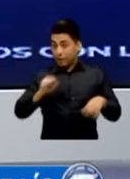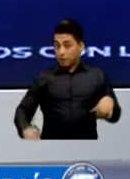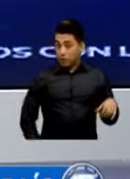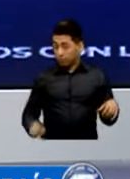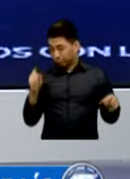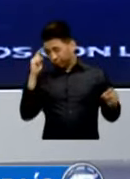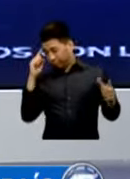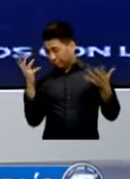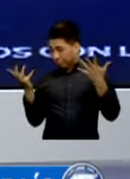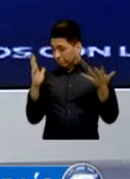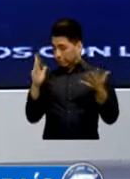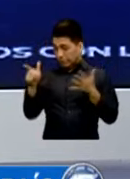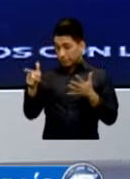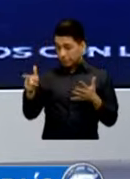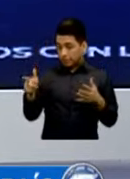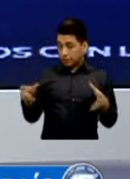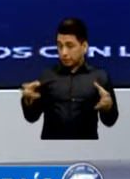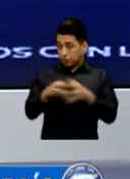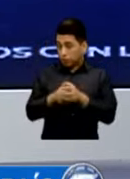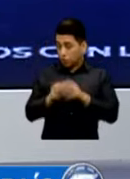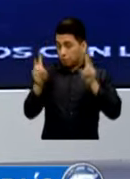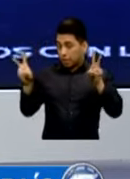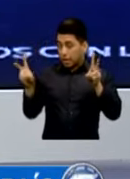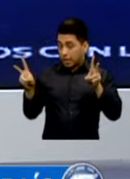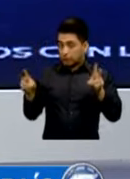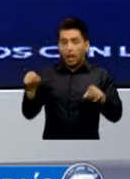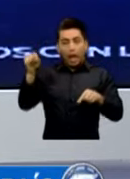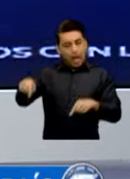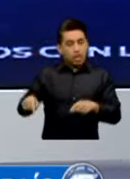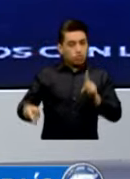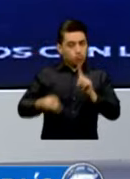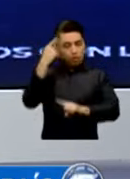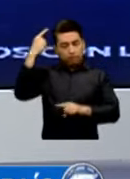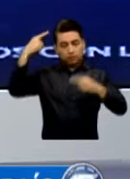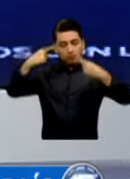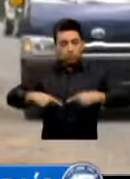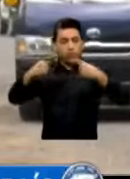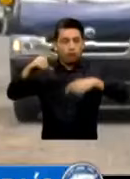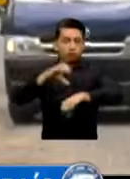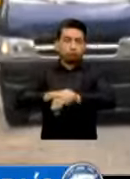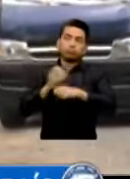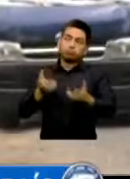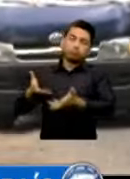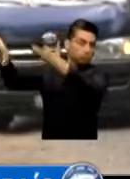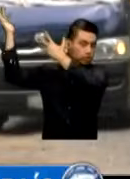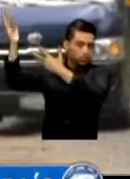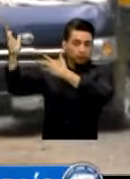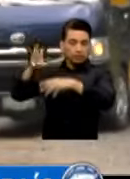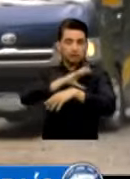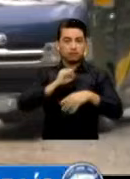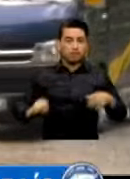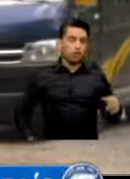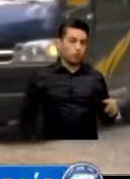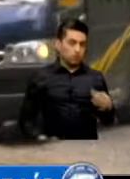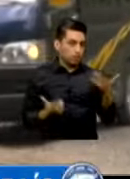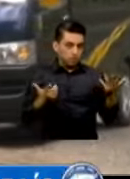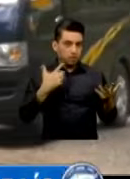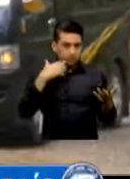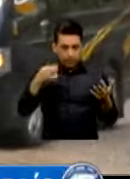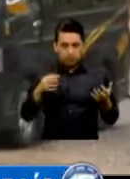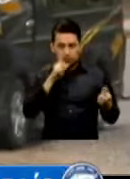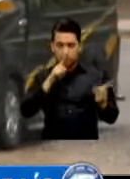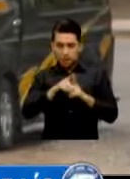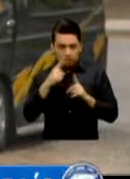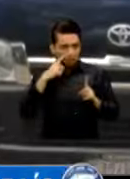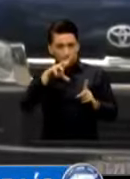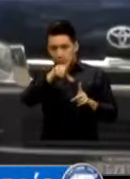Pandillas Capturados En La Misma Frontera Y Puestos A Disposición De Las Autoridades Salvadoreñas También Es Una Realidad La Coordinación